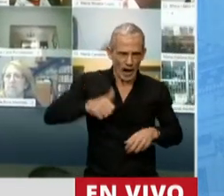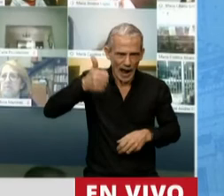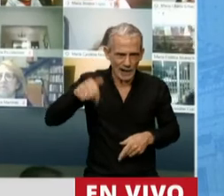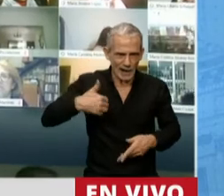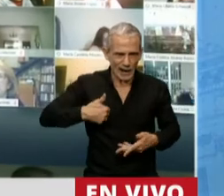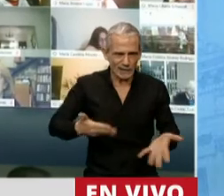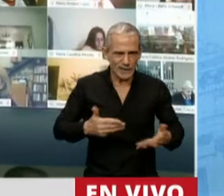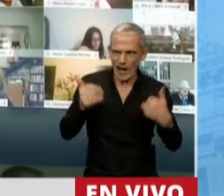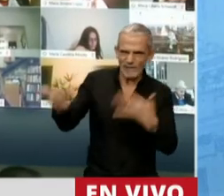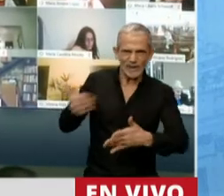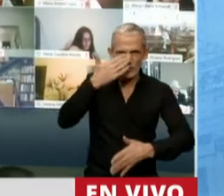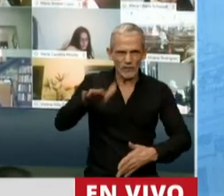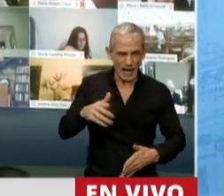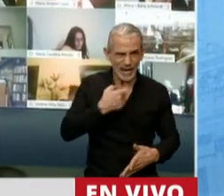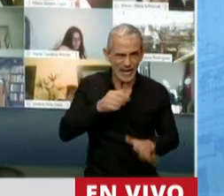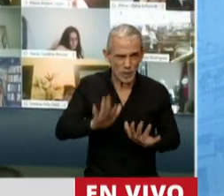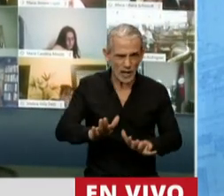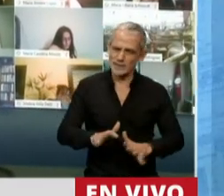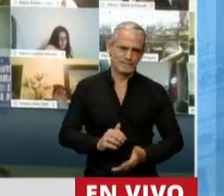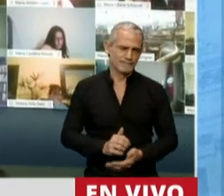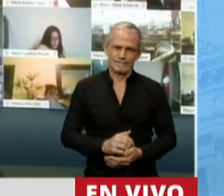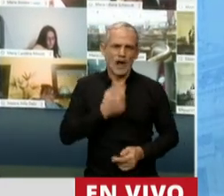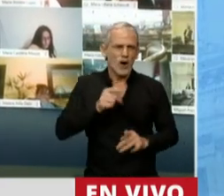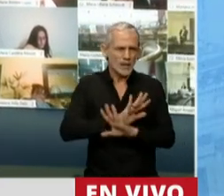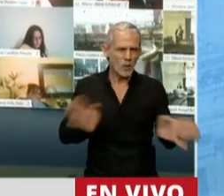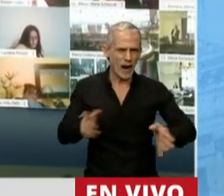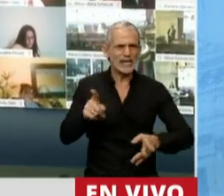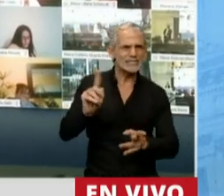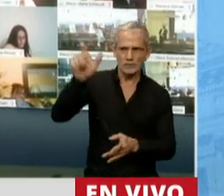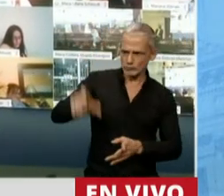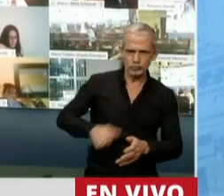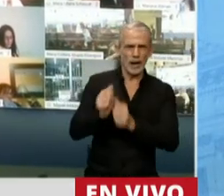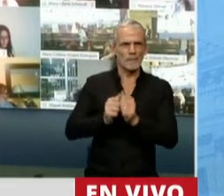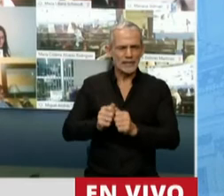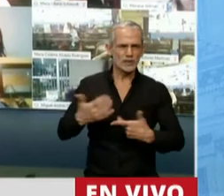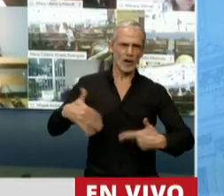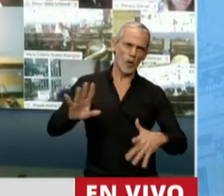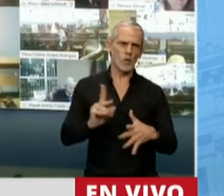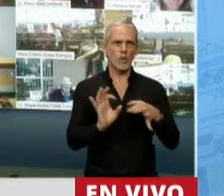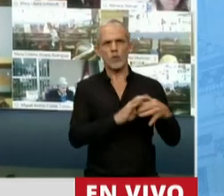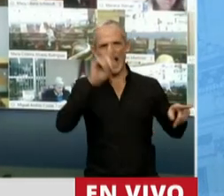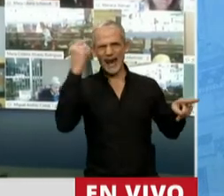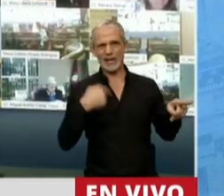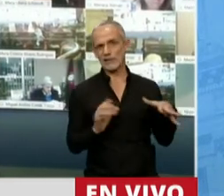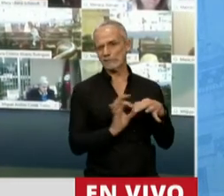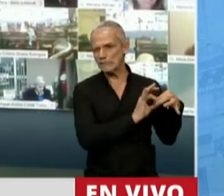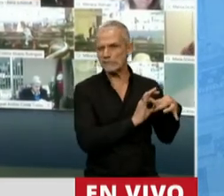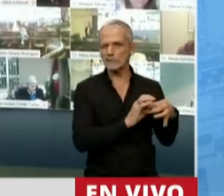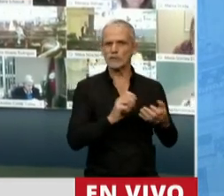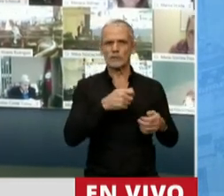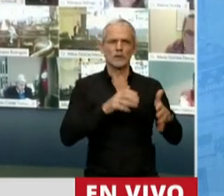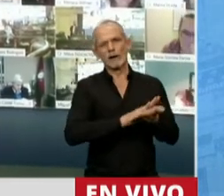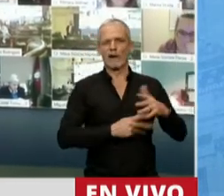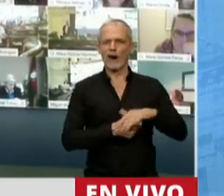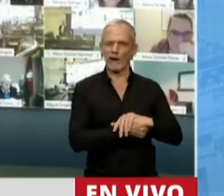Argentina. Eso es lo que no queremos más. No queremos más empresarios prebendarios del Estado funcionales a la corrupción,